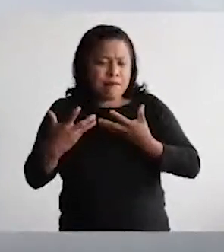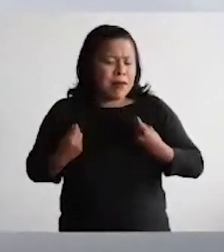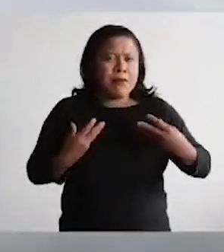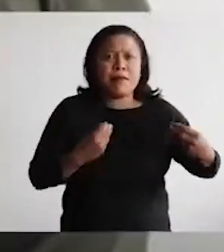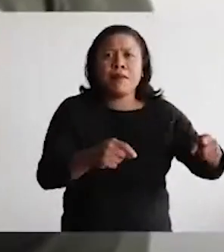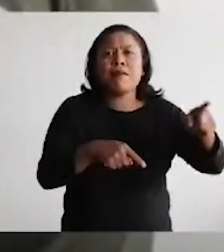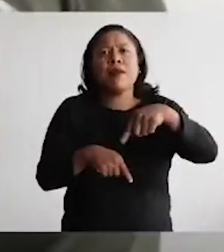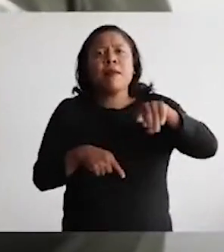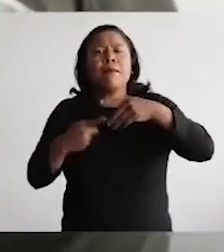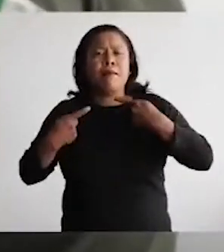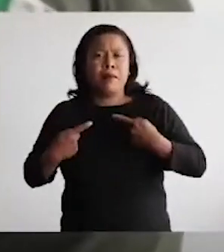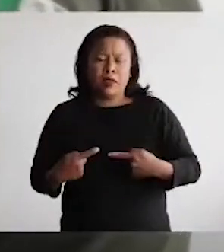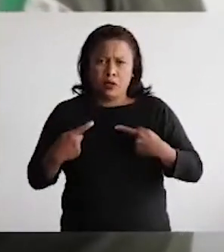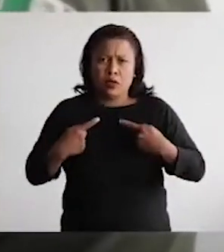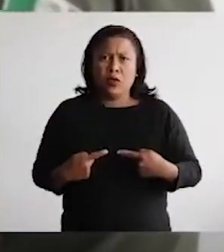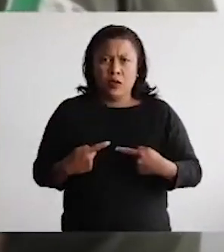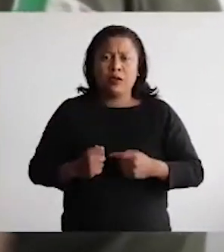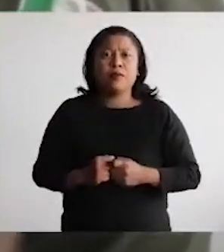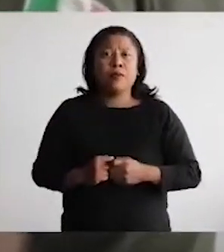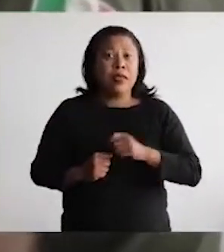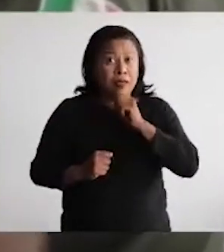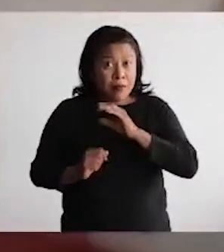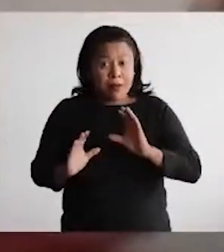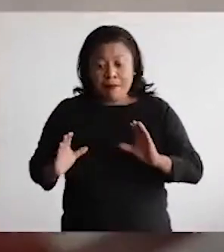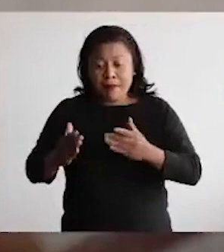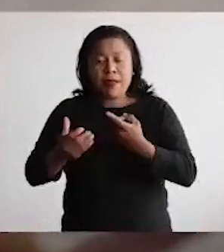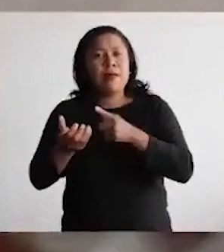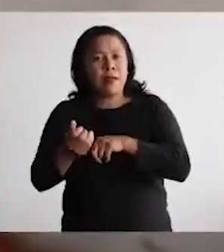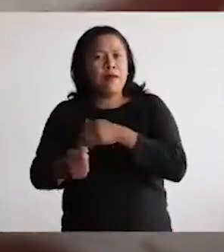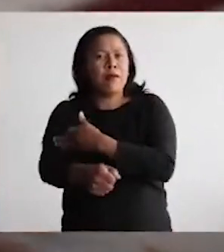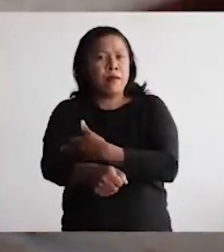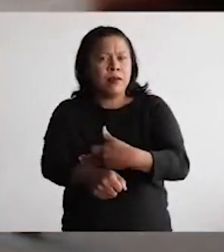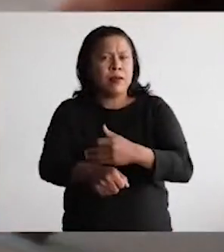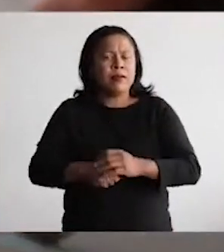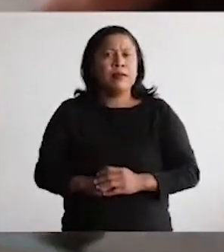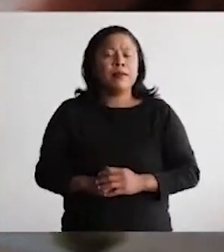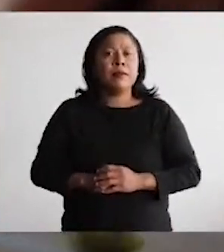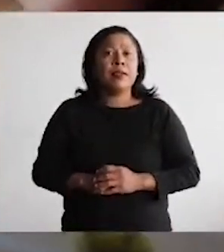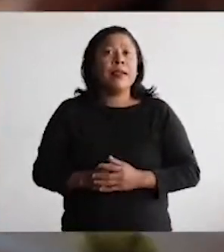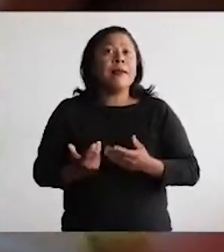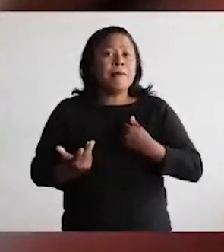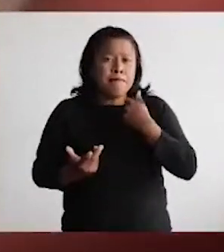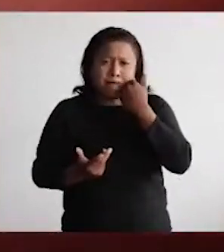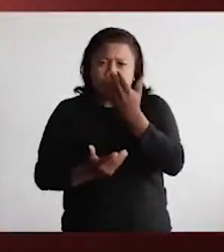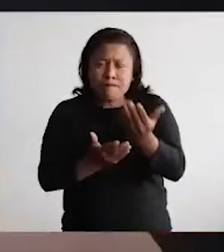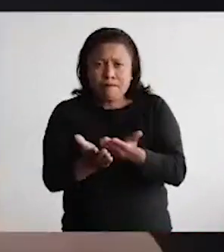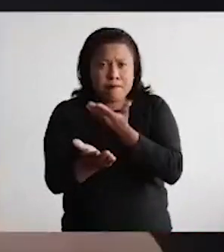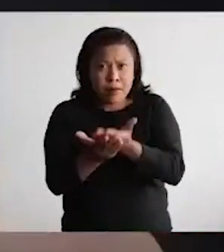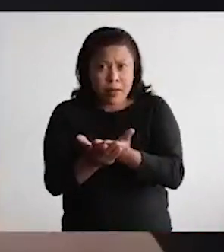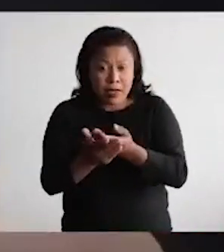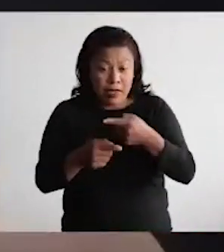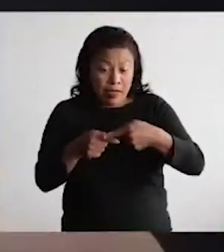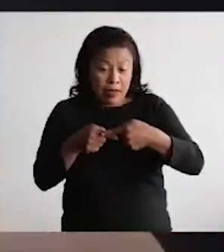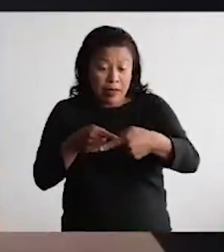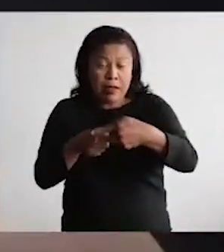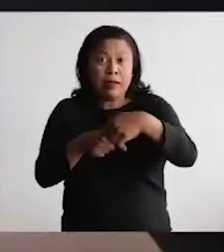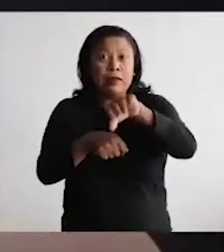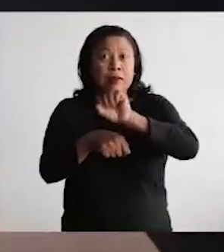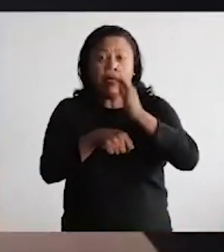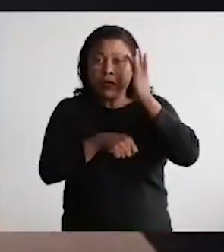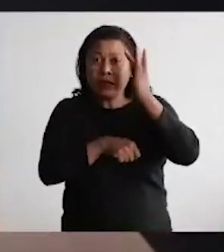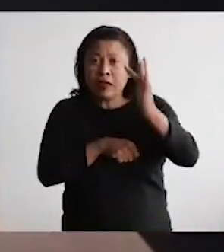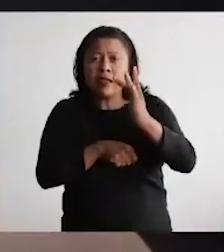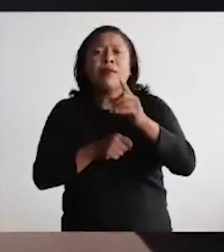a nuestra población empezando por cada uno de nosotros. Así que te pido que en esta Semana